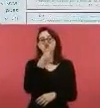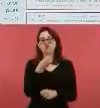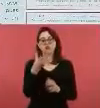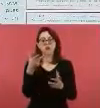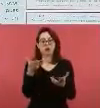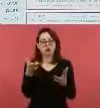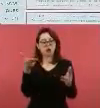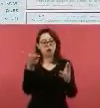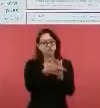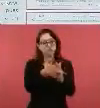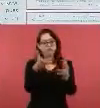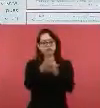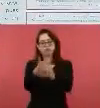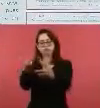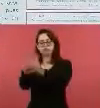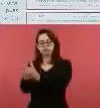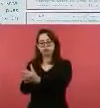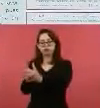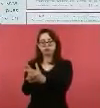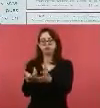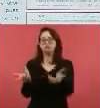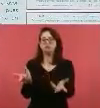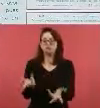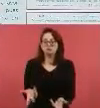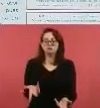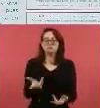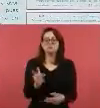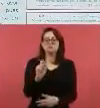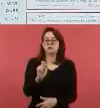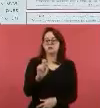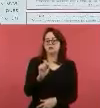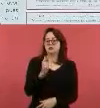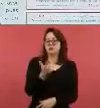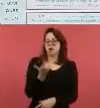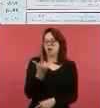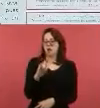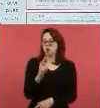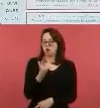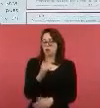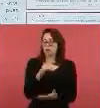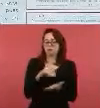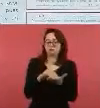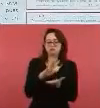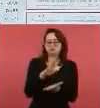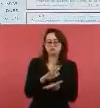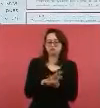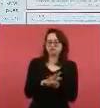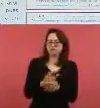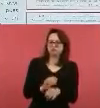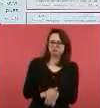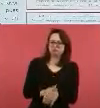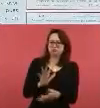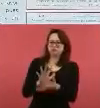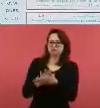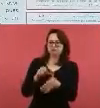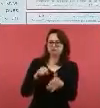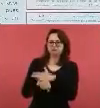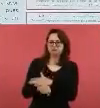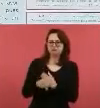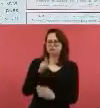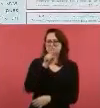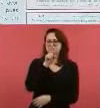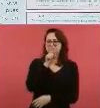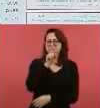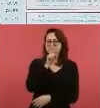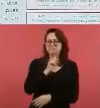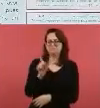calificado y daños, en audiencia del veintisiete de julio del presente año, cesaron la prisión preventiva oficiosa a favor de